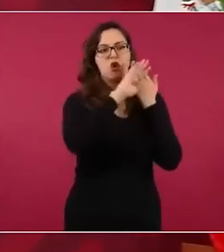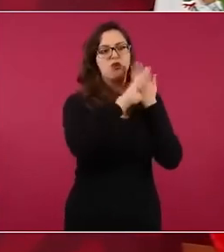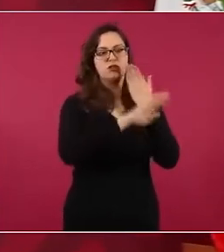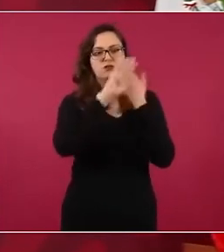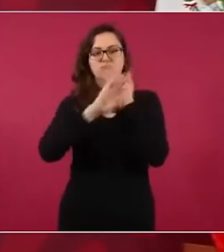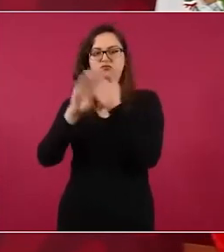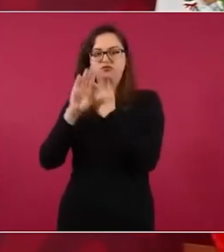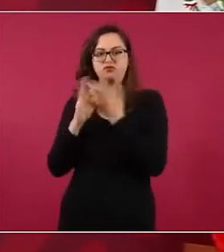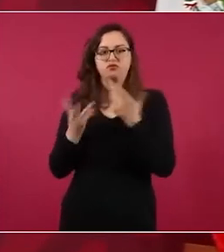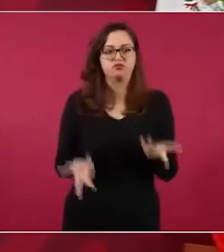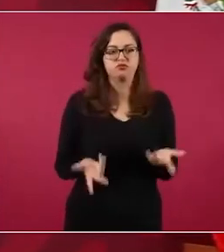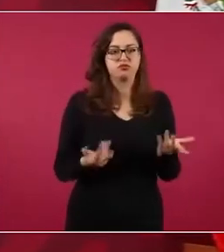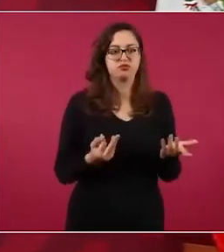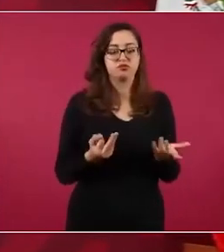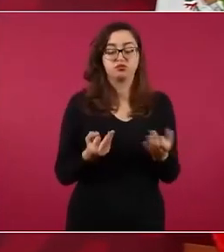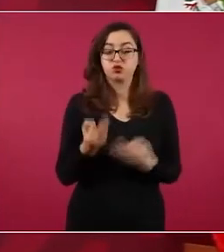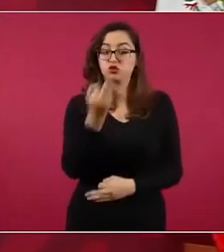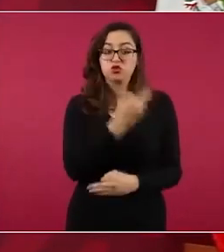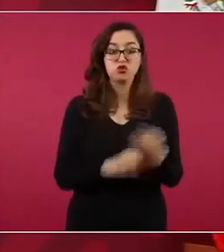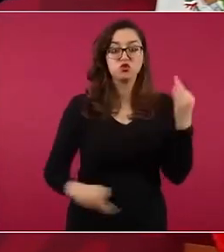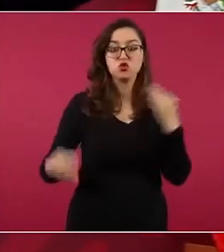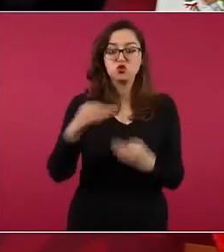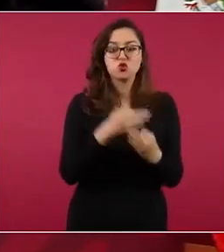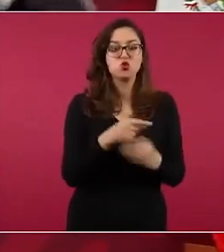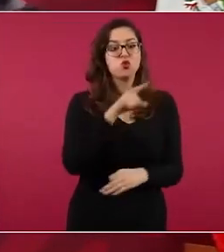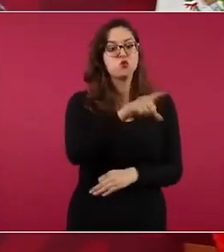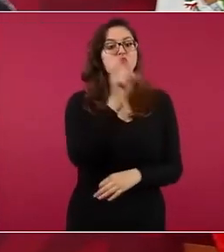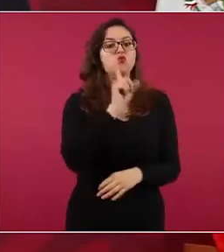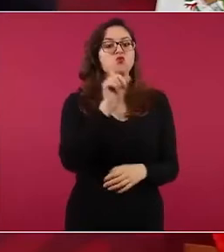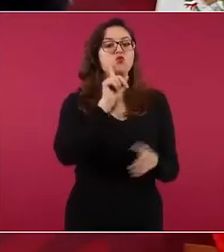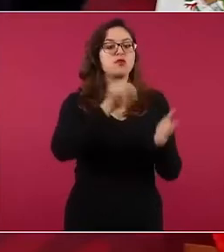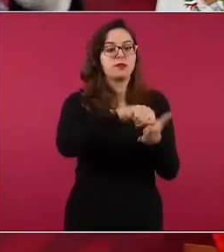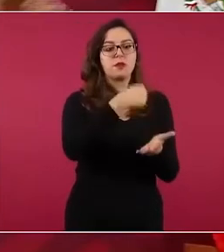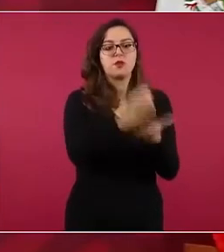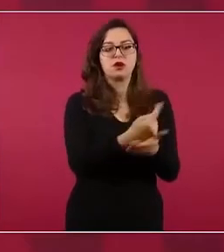Terizola, que era de comunicaciones, eso se fue a olvidar, en Tamaulipas y así.